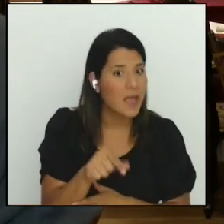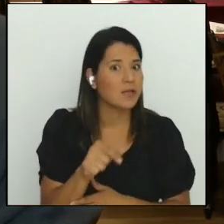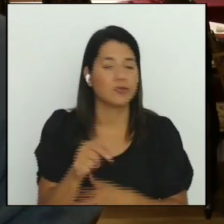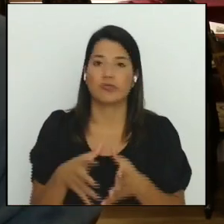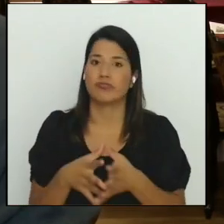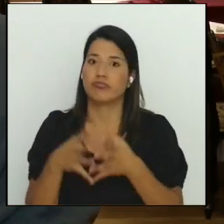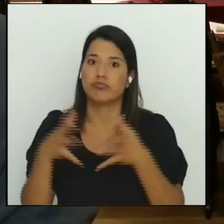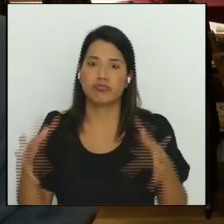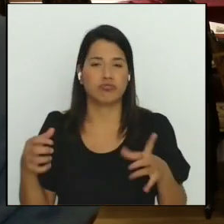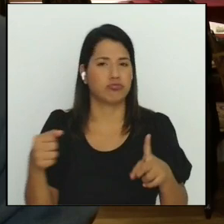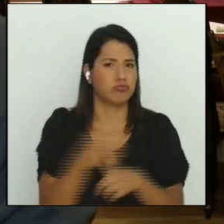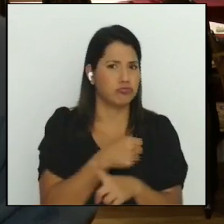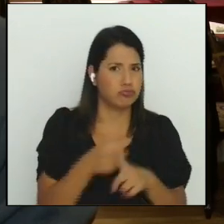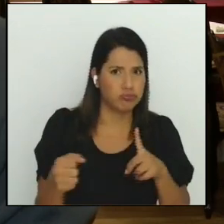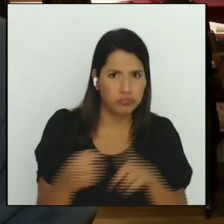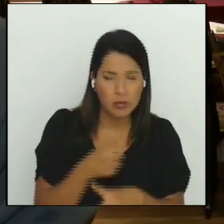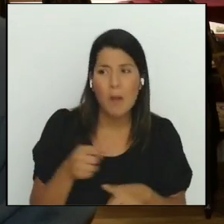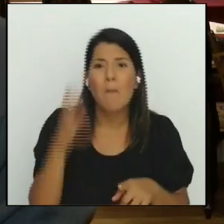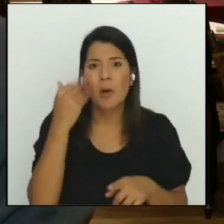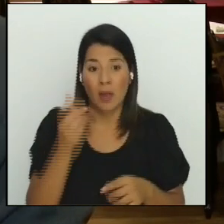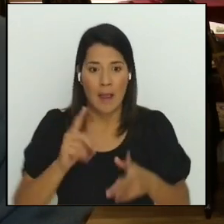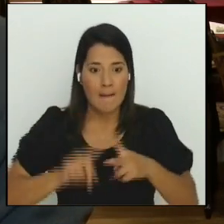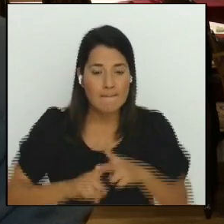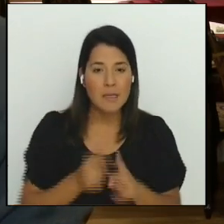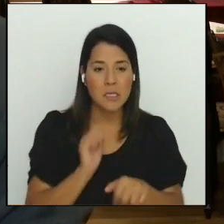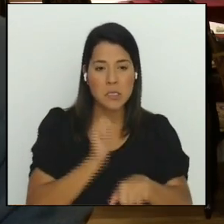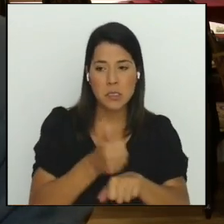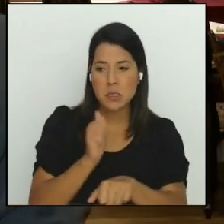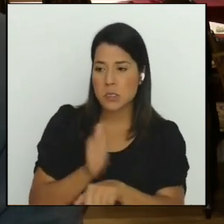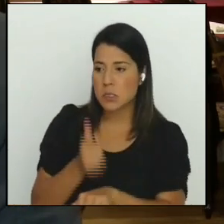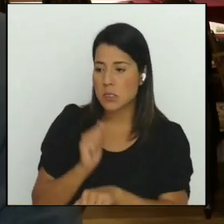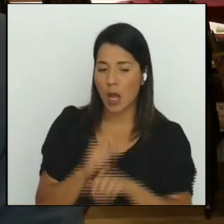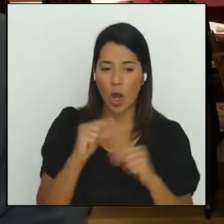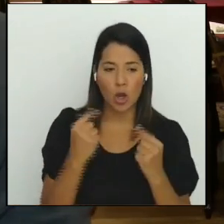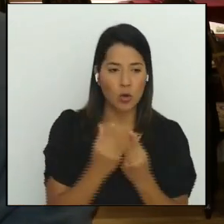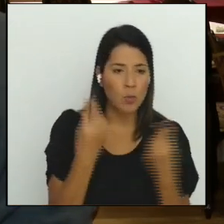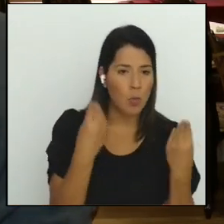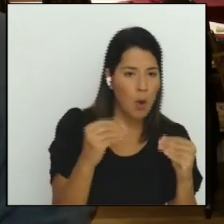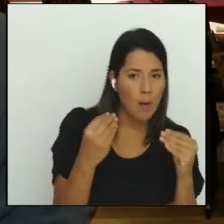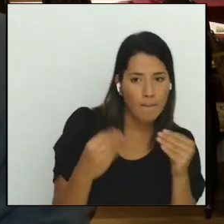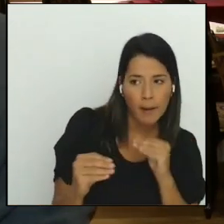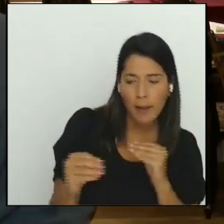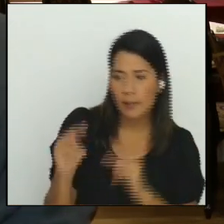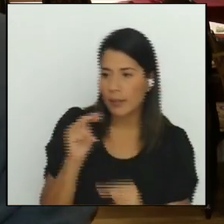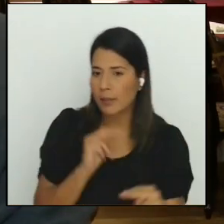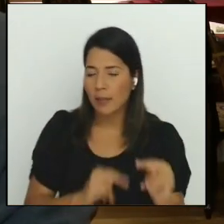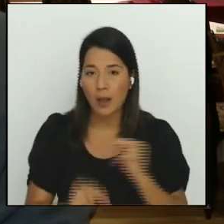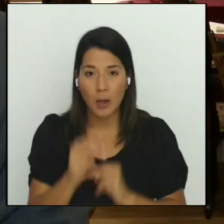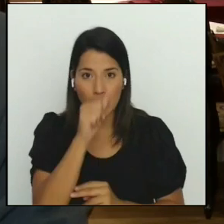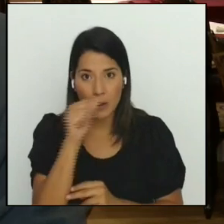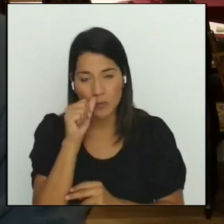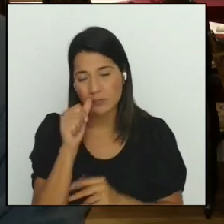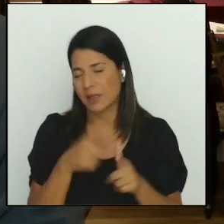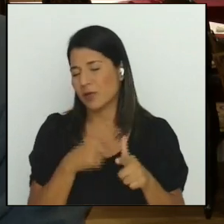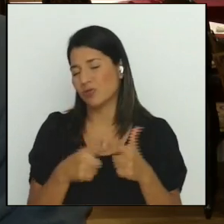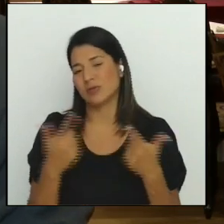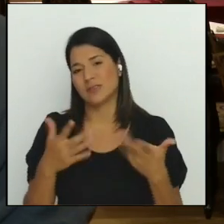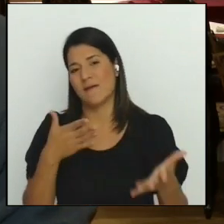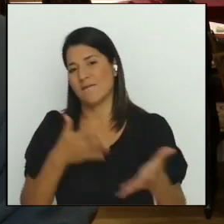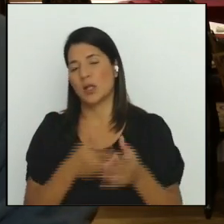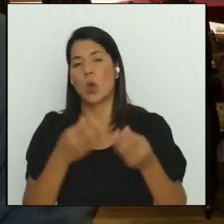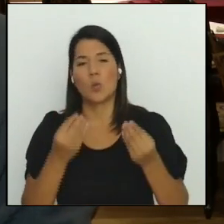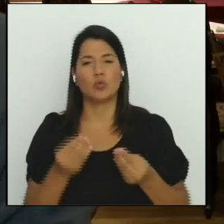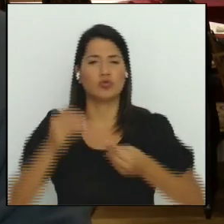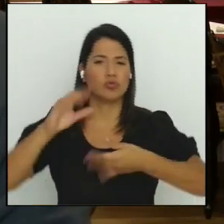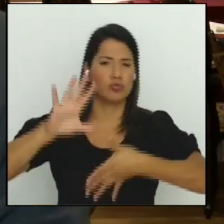pandemia de homicidios en toda la región centroamericana y latinoamericana. Lo que hacen los cuerpos de policía